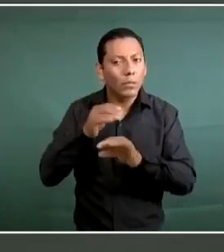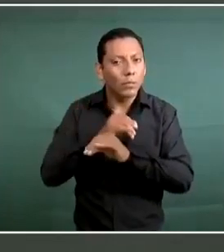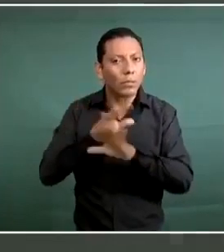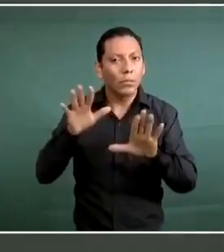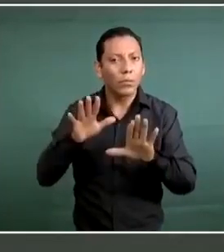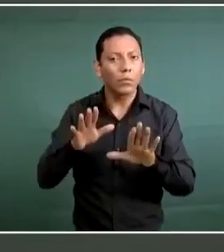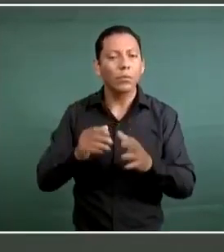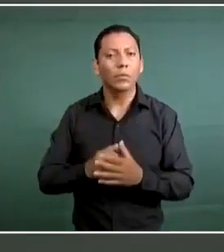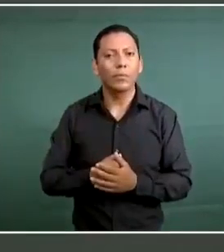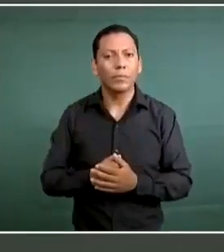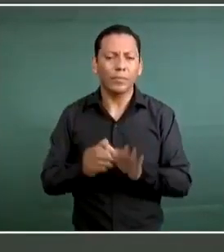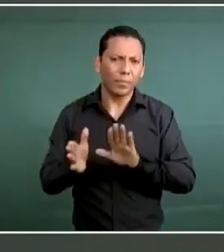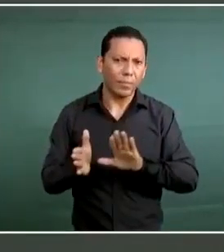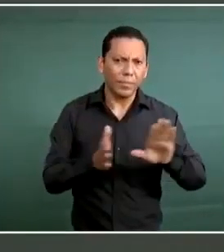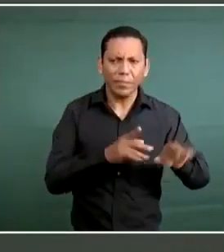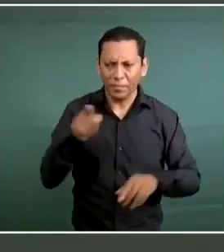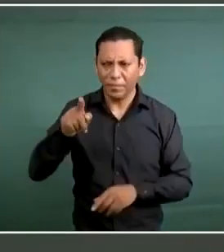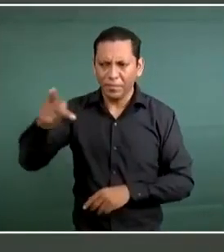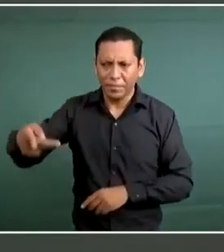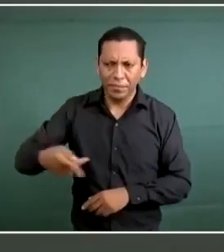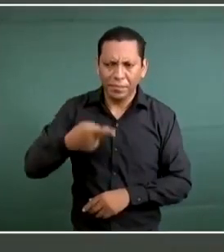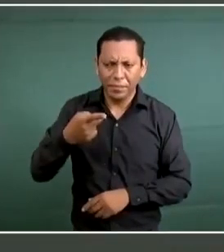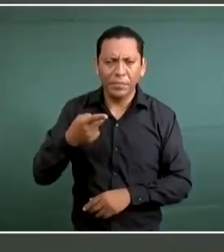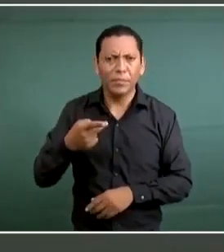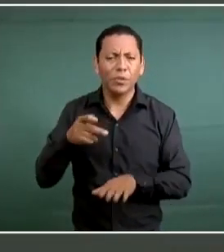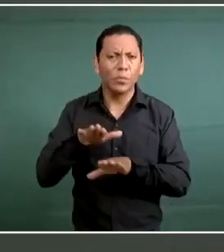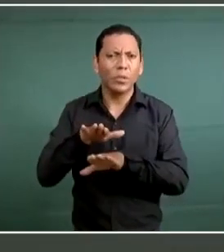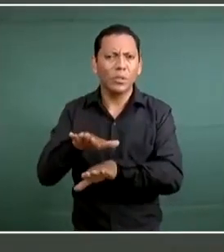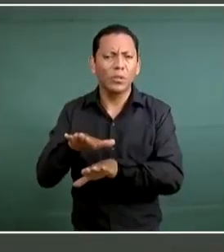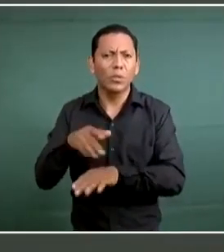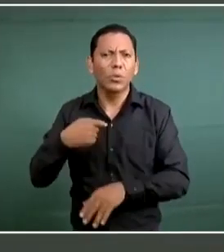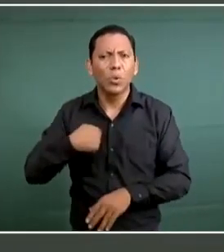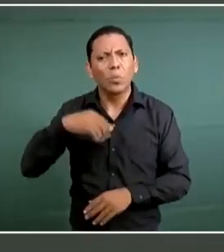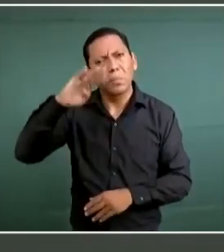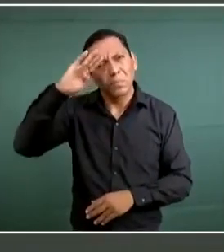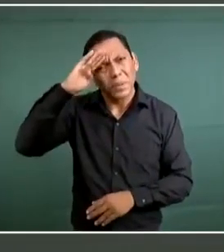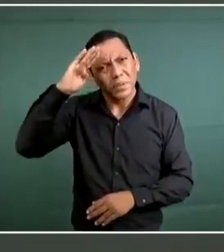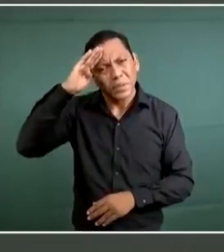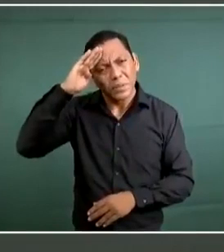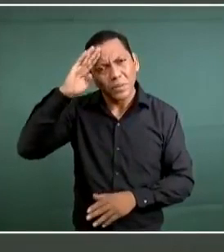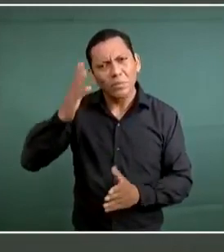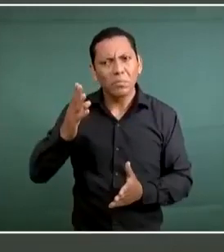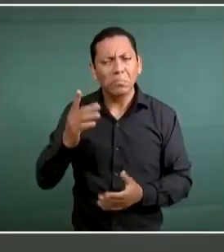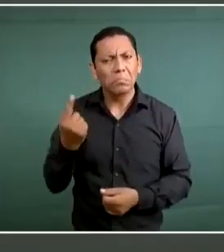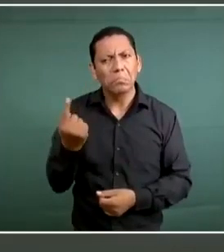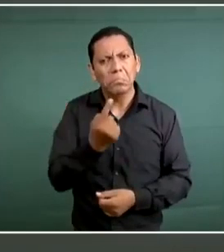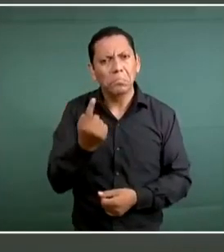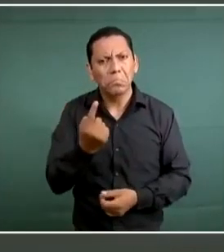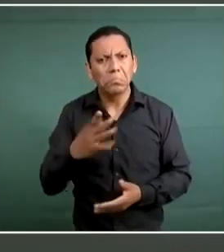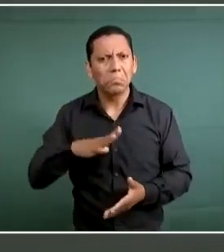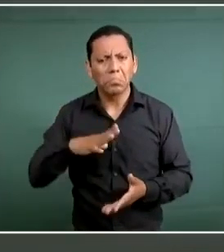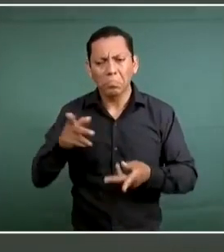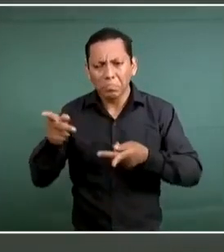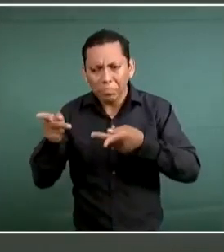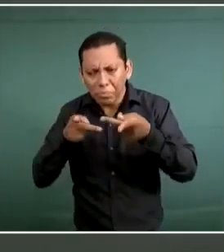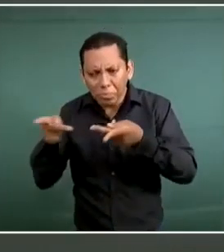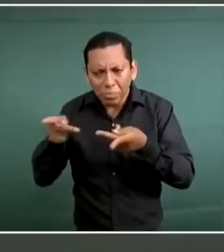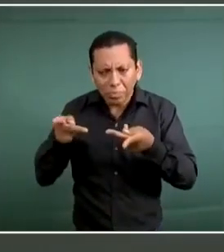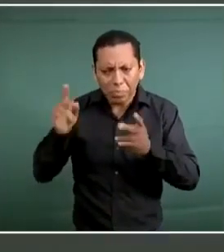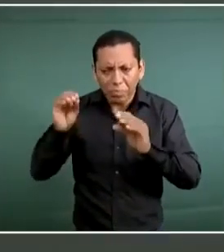Y acerca de lo que me preguntas, yo pienso que la estrategia